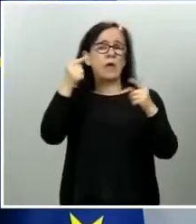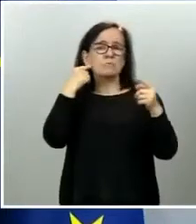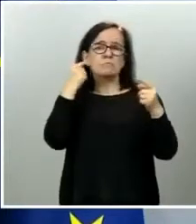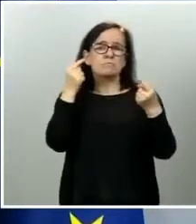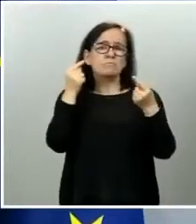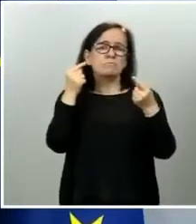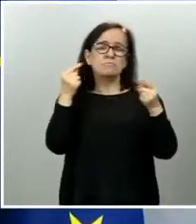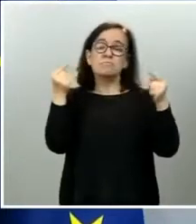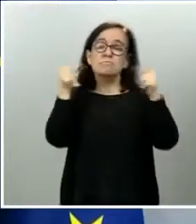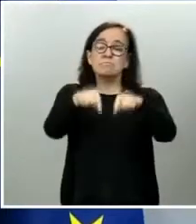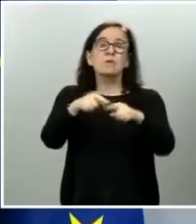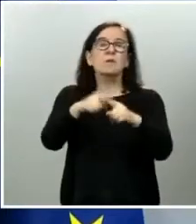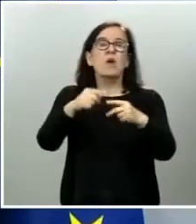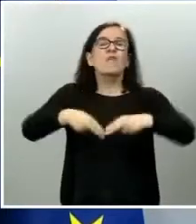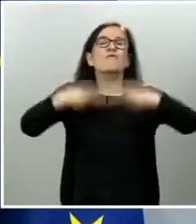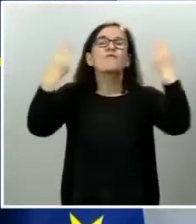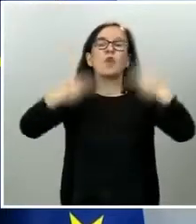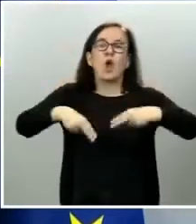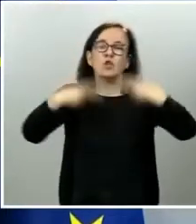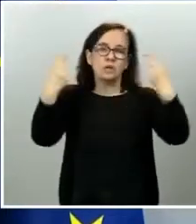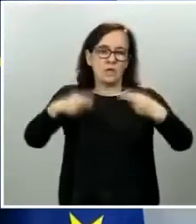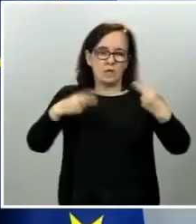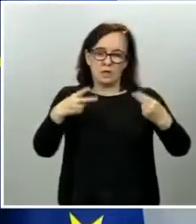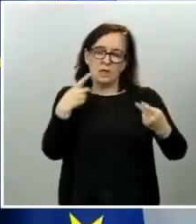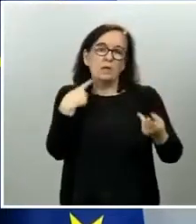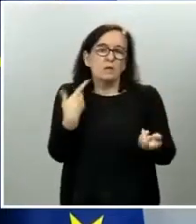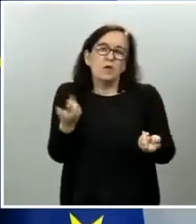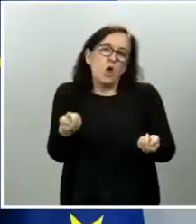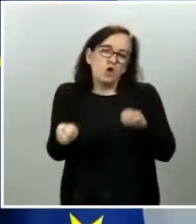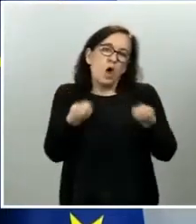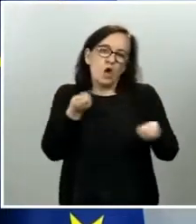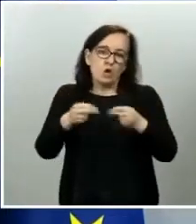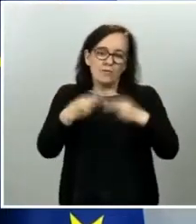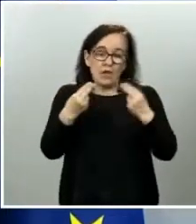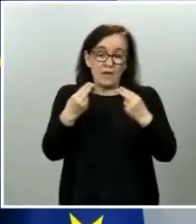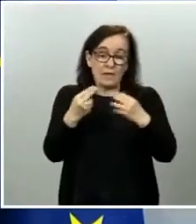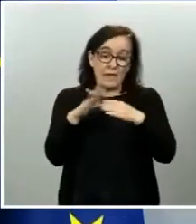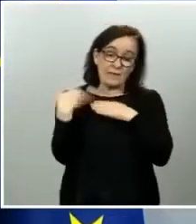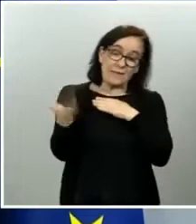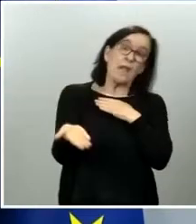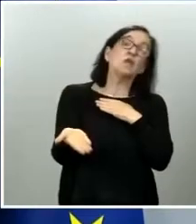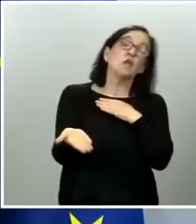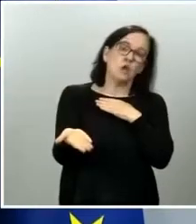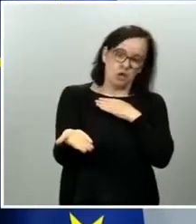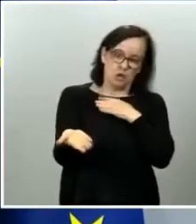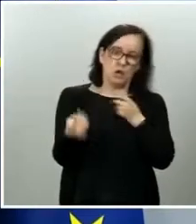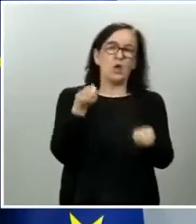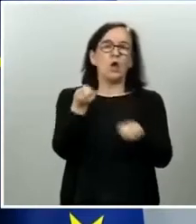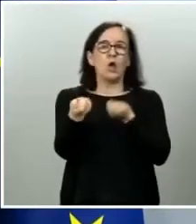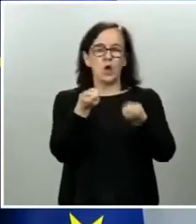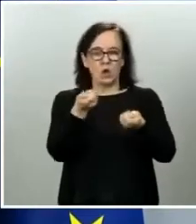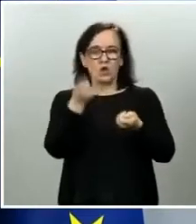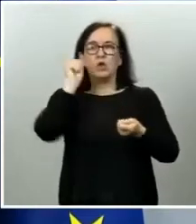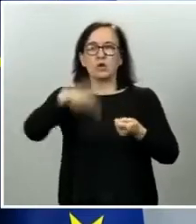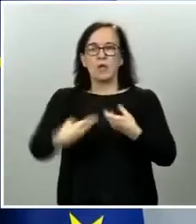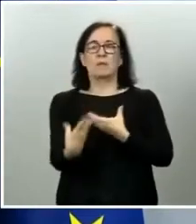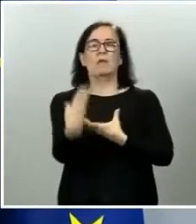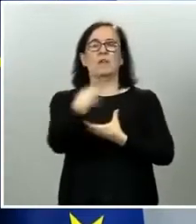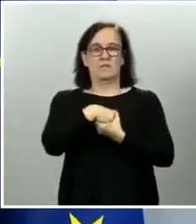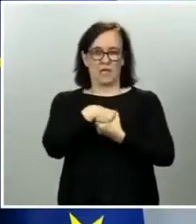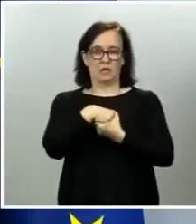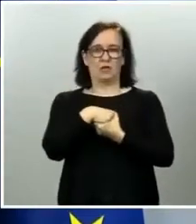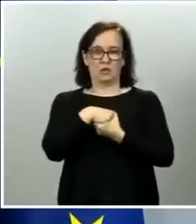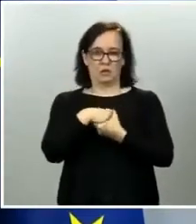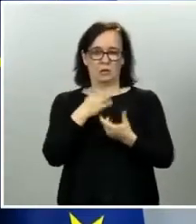es las fronteras y el necesario control de las fronteras, tanto las exteriores como el control de las fronteras interiores dentro de la